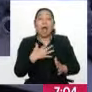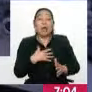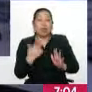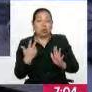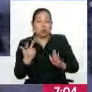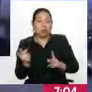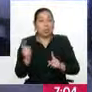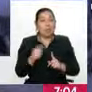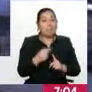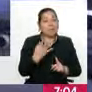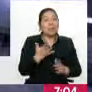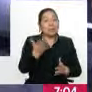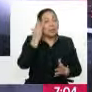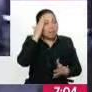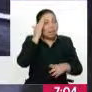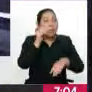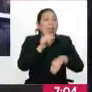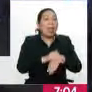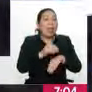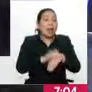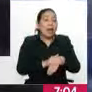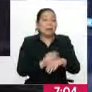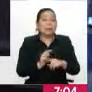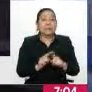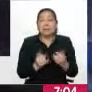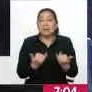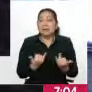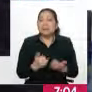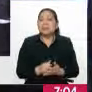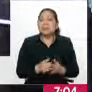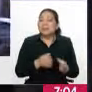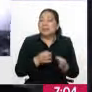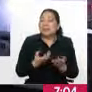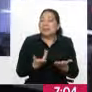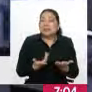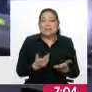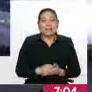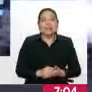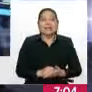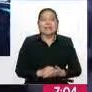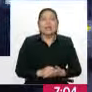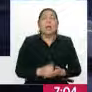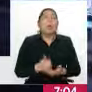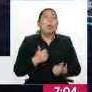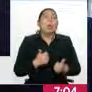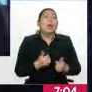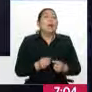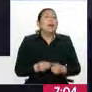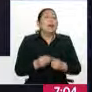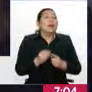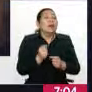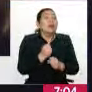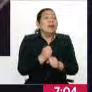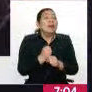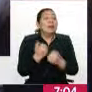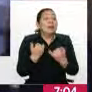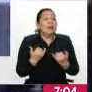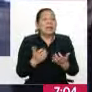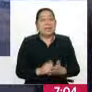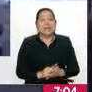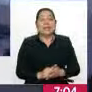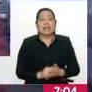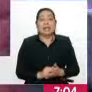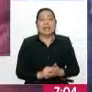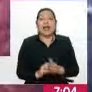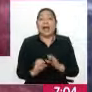25 años, dominio de inglés. Y Alberto Pimentel nos va a contar acerca de cuál es la principal función, en realidad, que